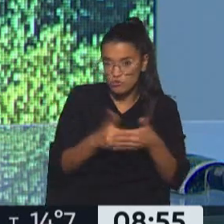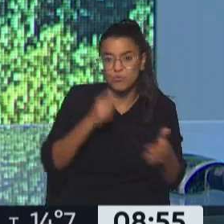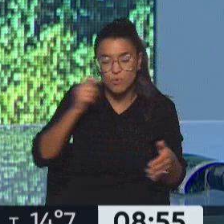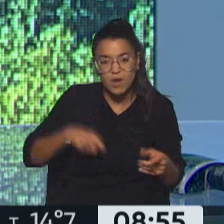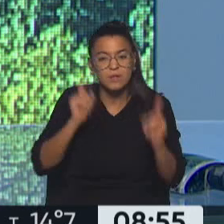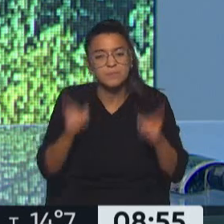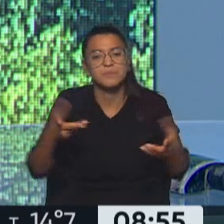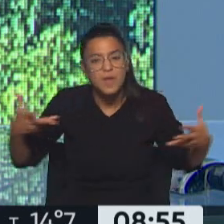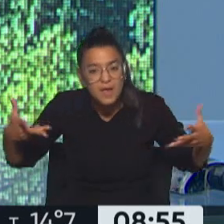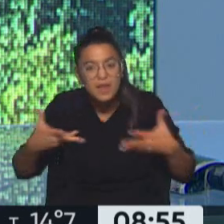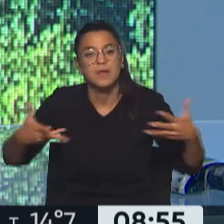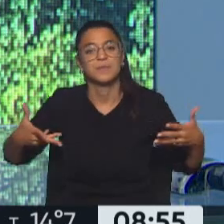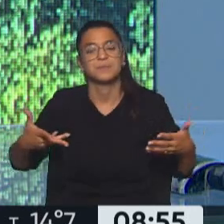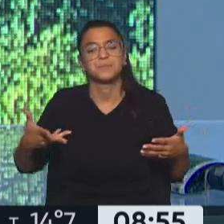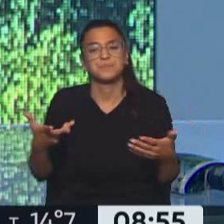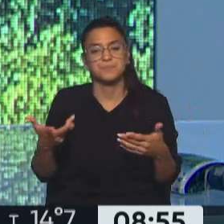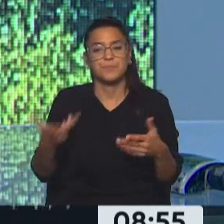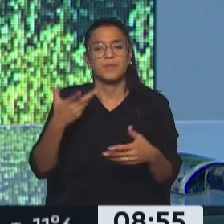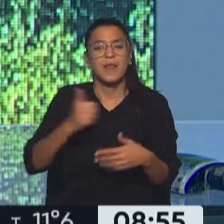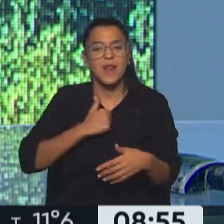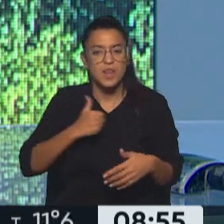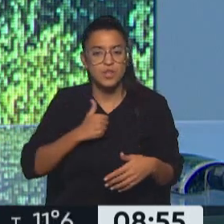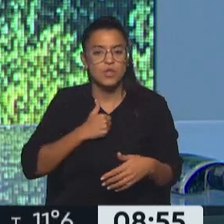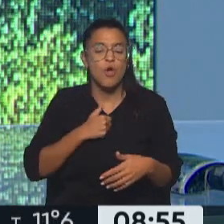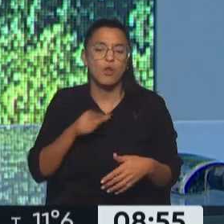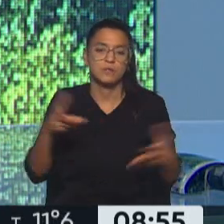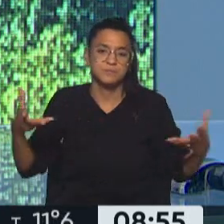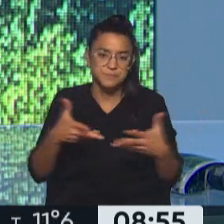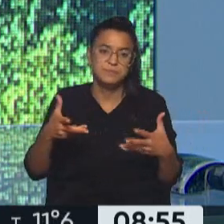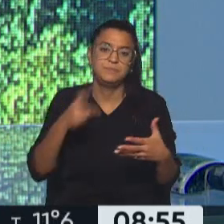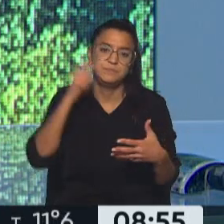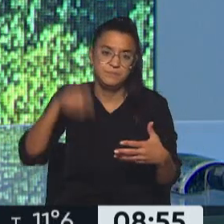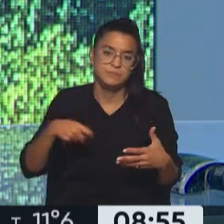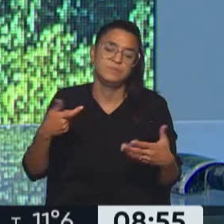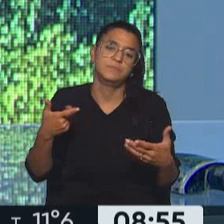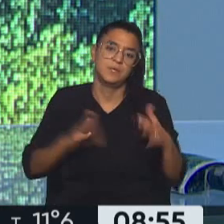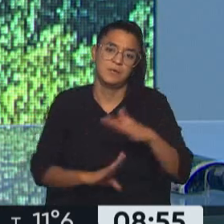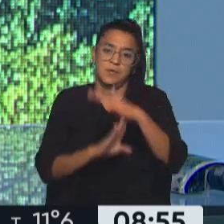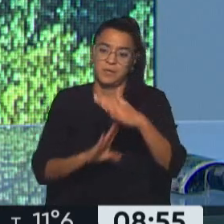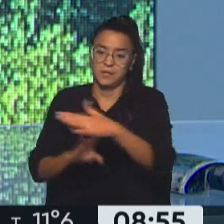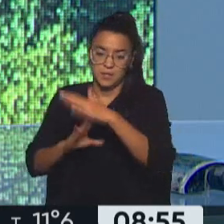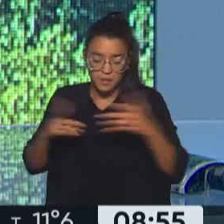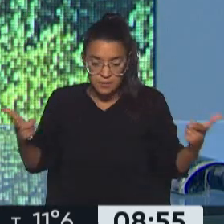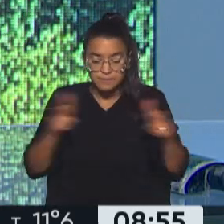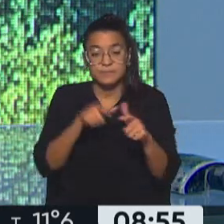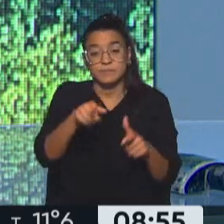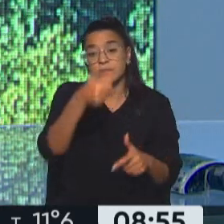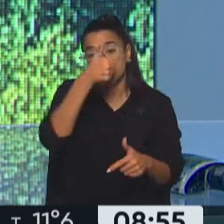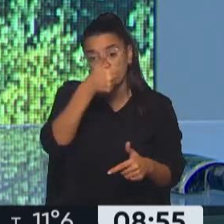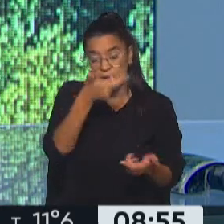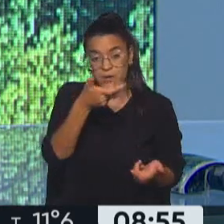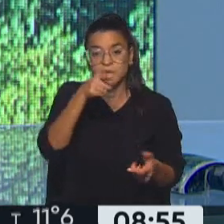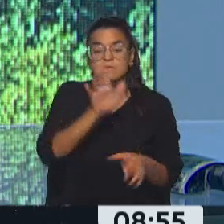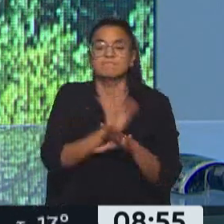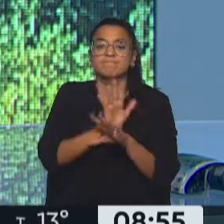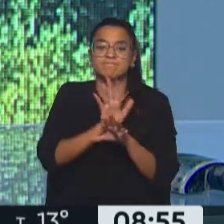Quizás una reunión de estas, las religiones predominantes en Ucrania sería de los líderes, ¿no? Sería algo muy beneficioso como